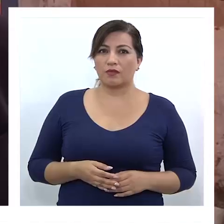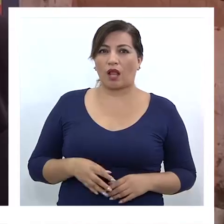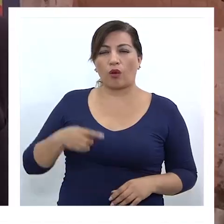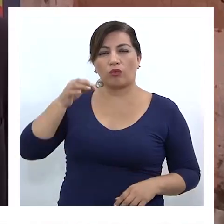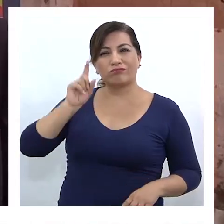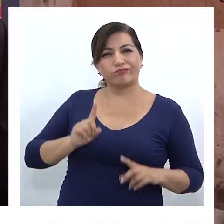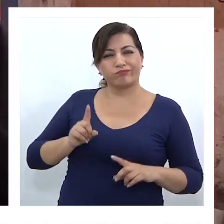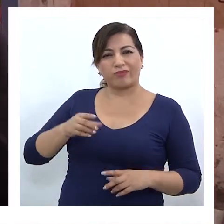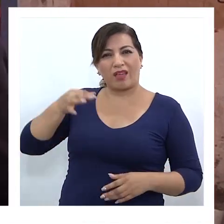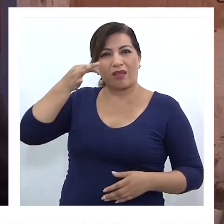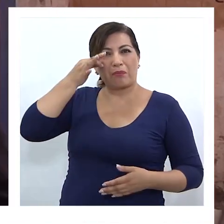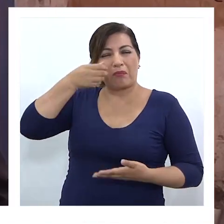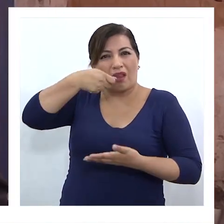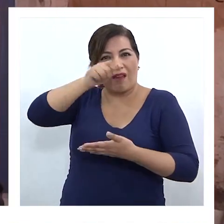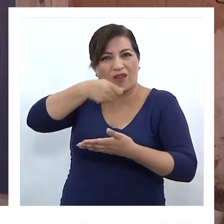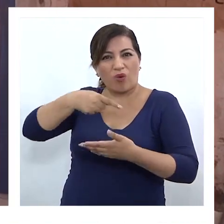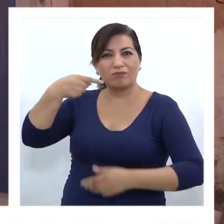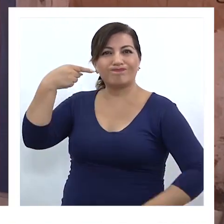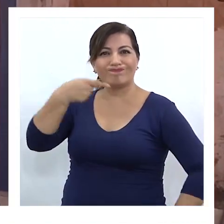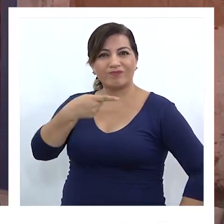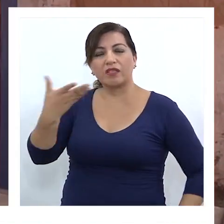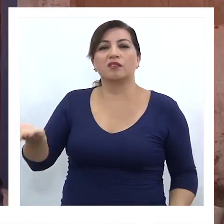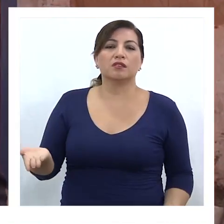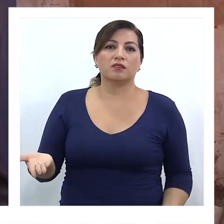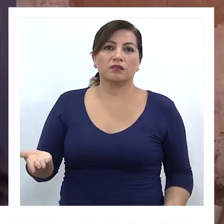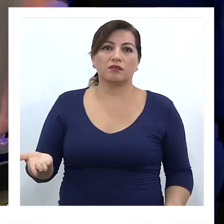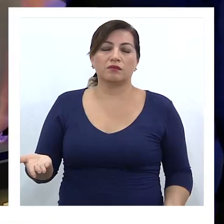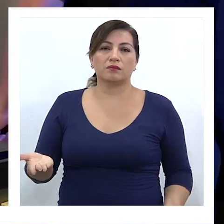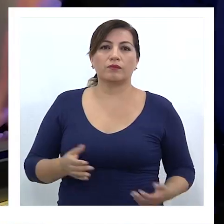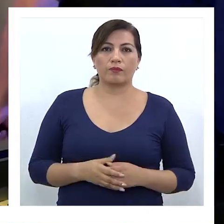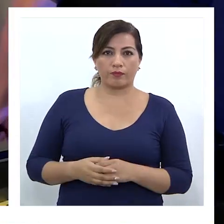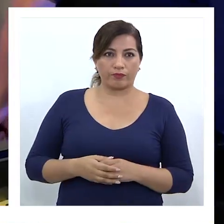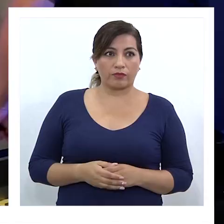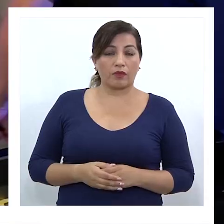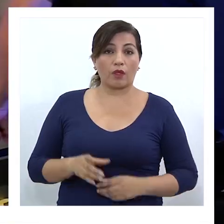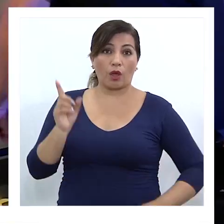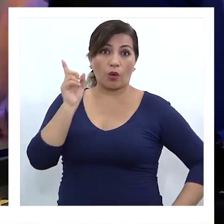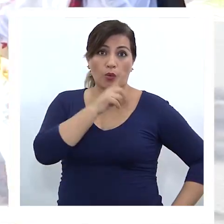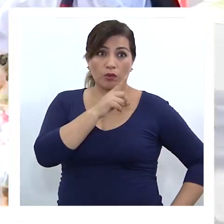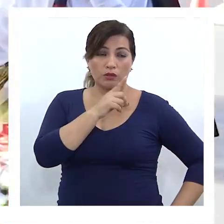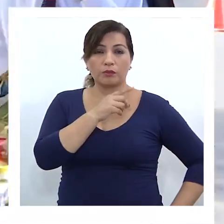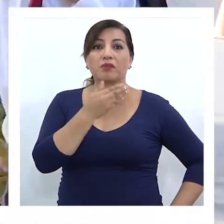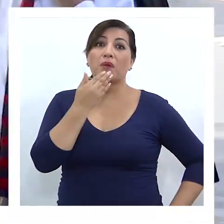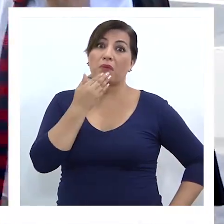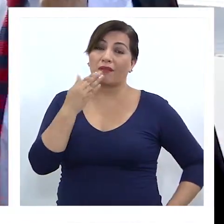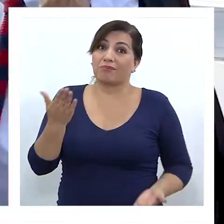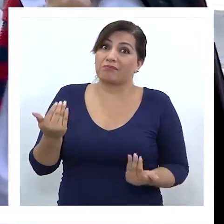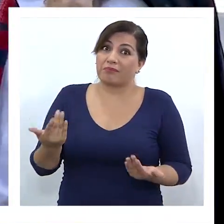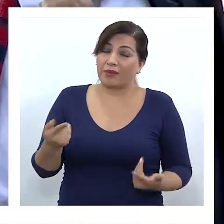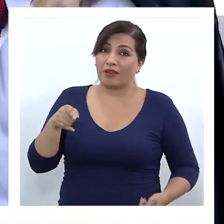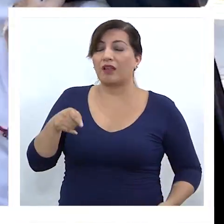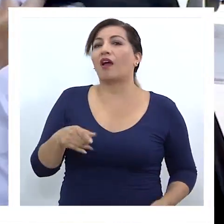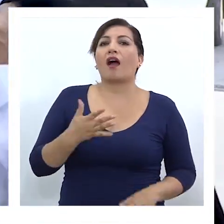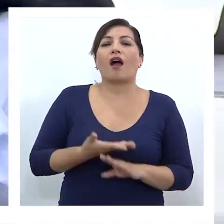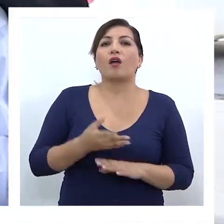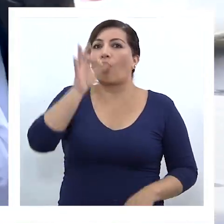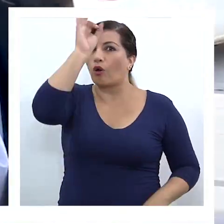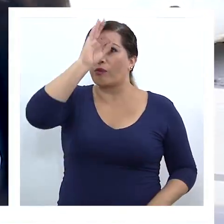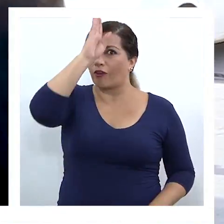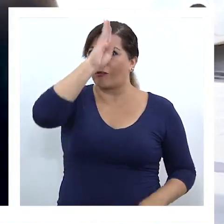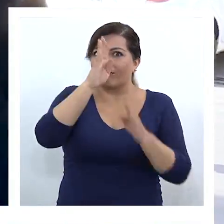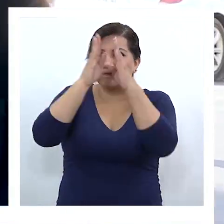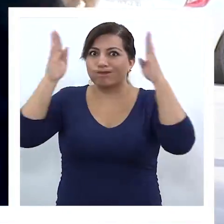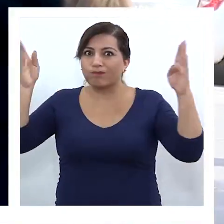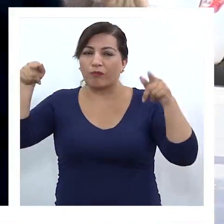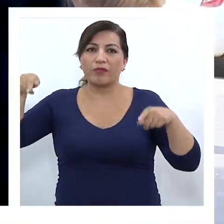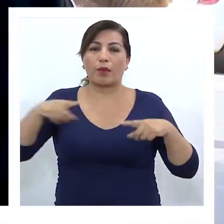evaluando negativamente estos aciertos y desaciertos. Finalmente, y como era de esperar, existen opiniones divididas a la